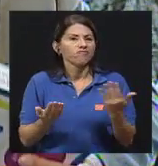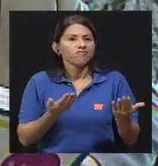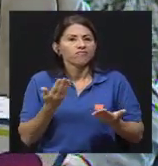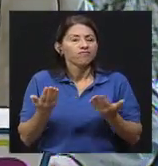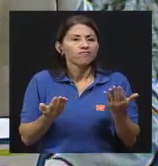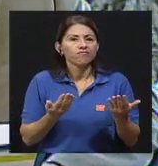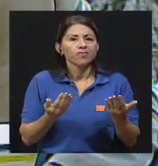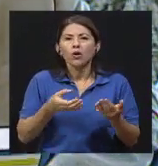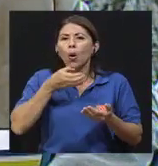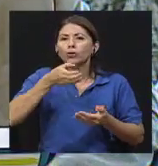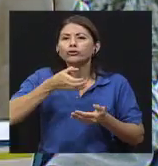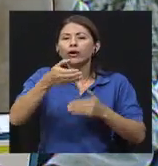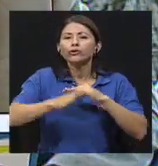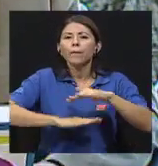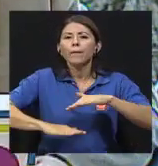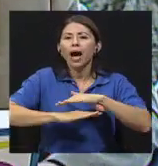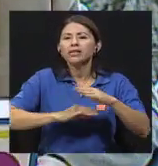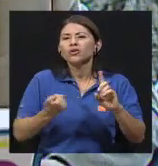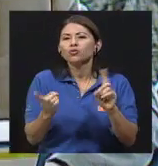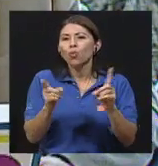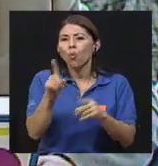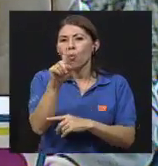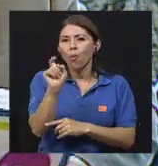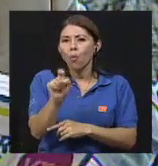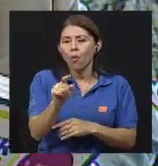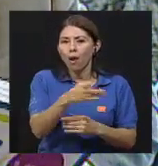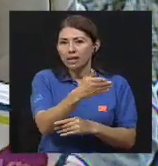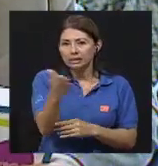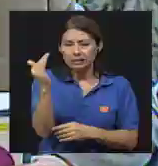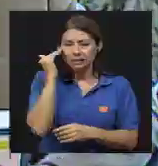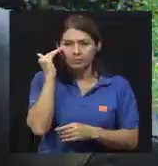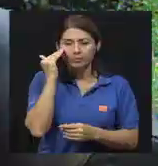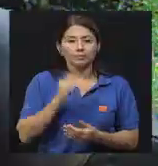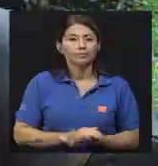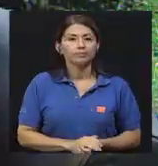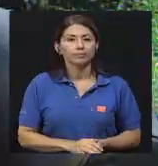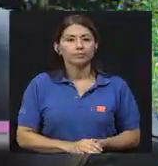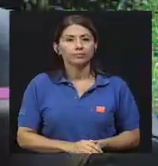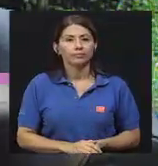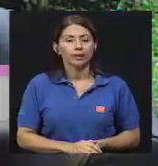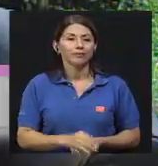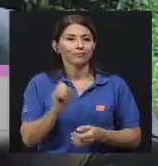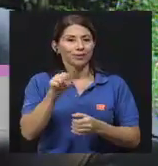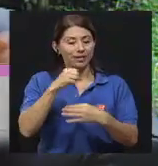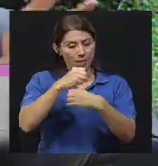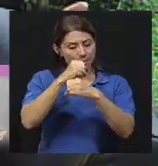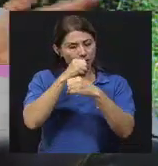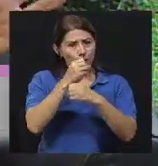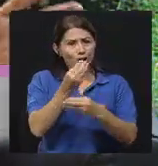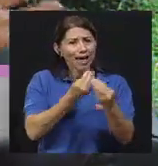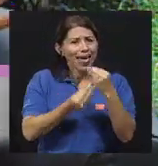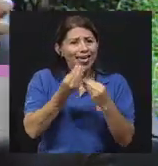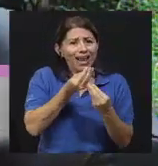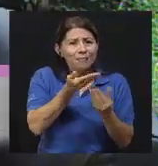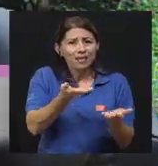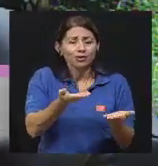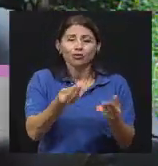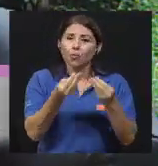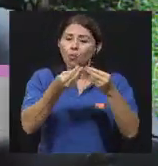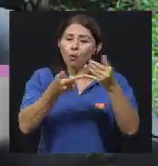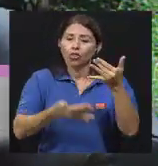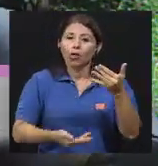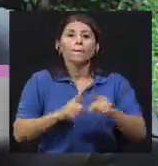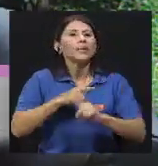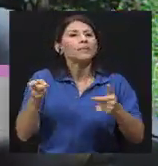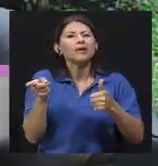¿cuáles son los consejos básicos que deberían ellos tener en cuenta en el diario vivir? Sí. En microbiología de alimentos tendríamos un montón, pero así, número